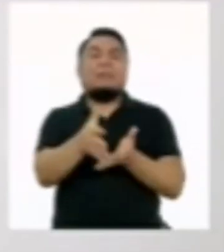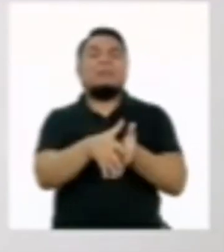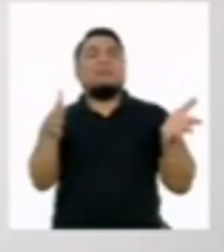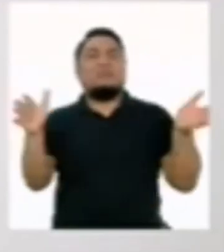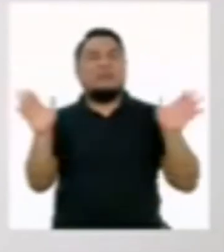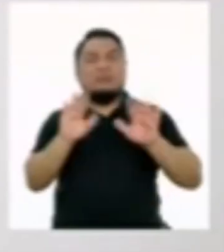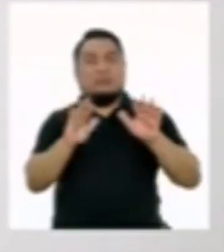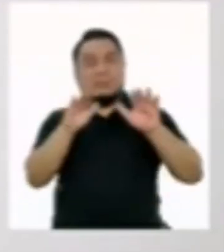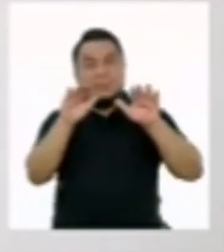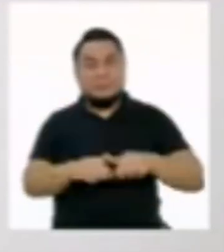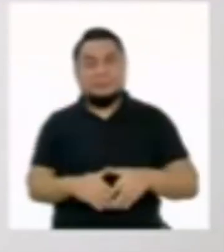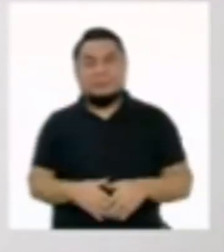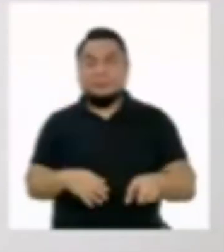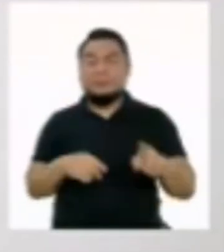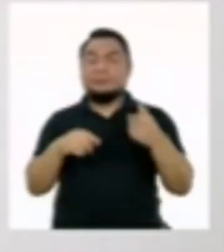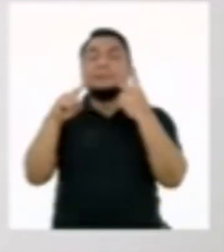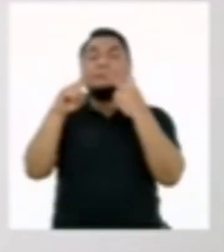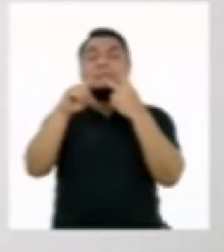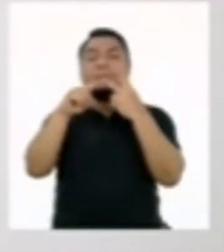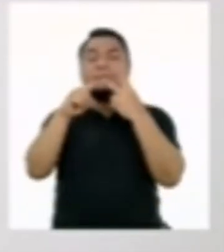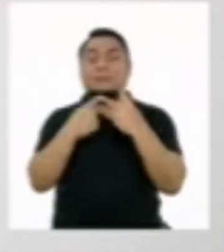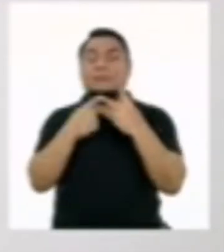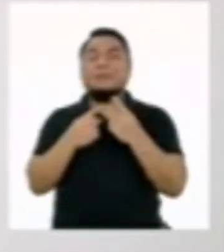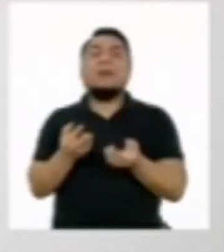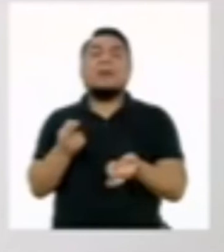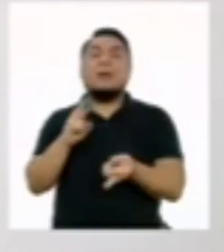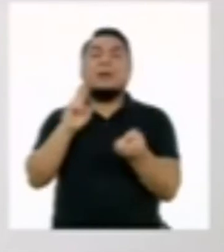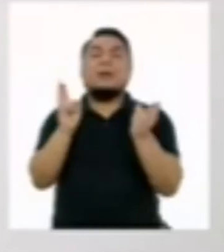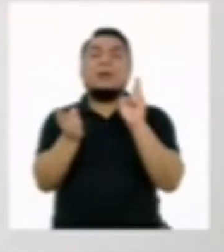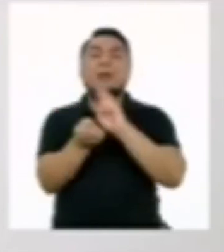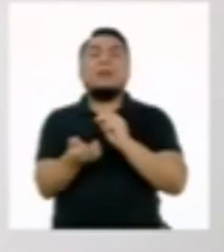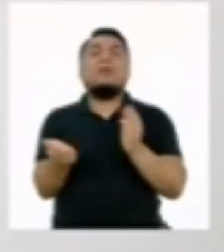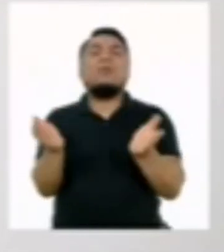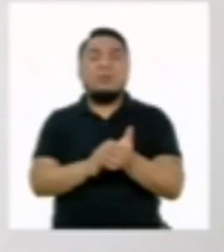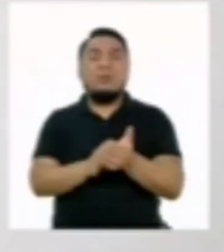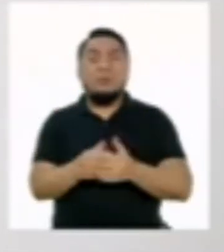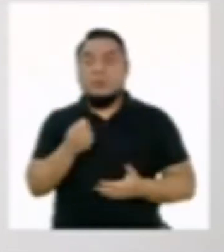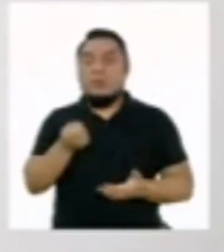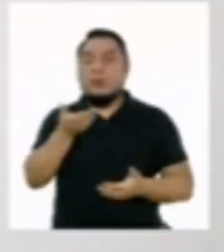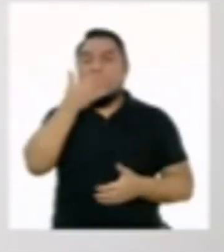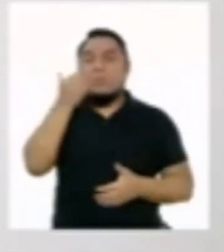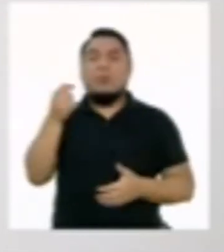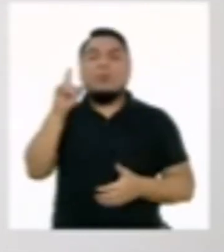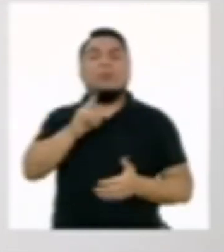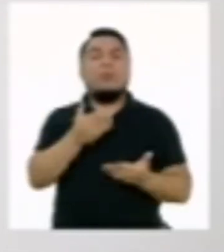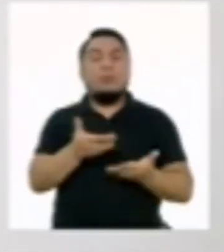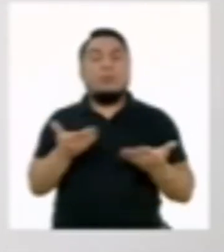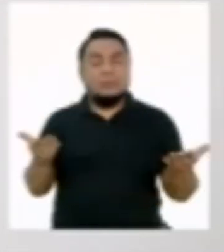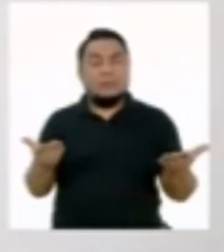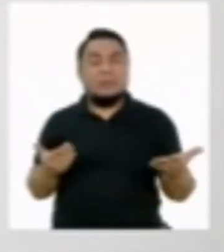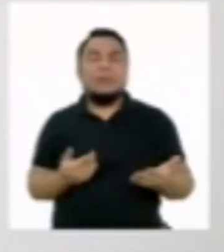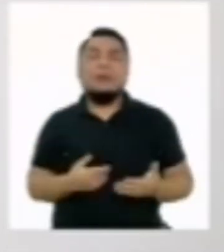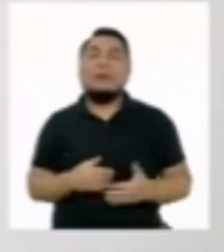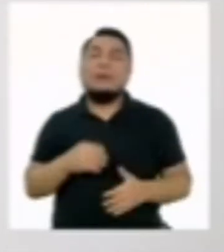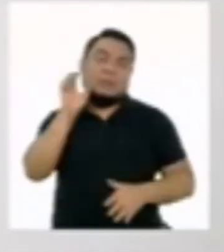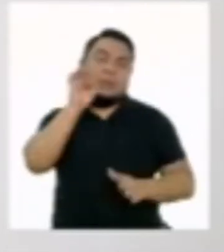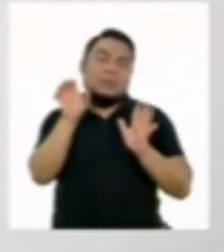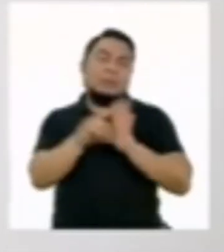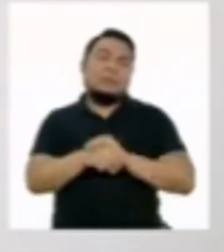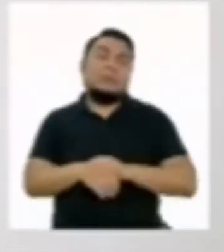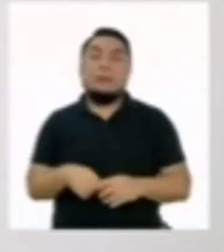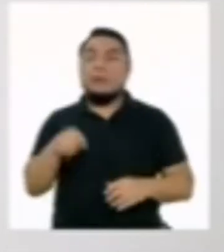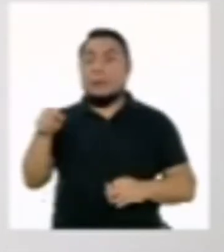Lo segundo es reutilizar, dar mayor utilidad a las cosas, por ejemplo,